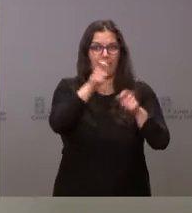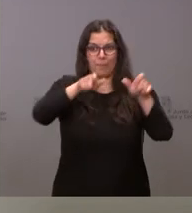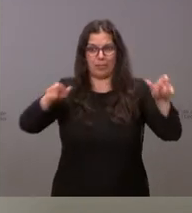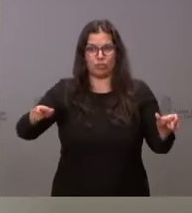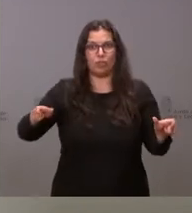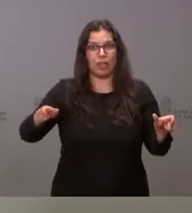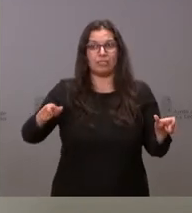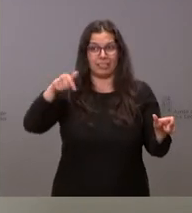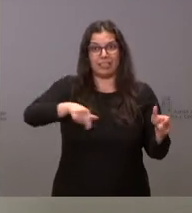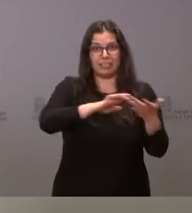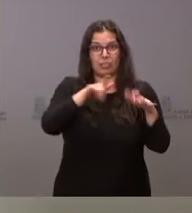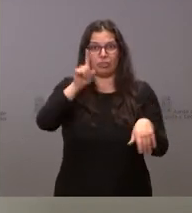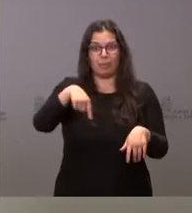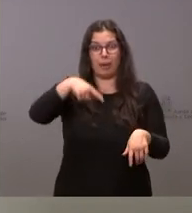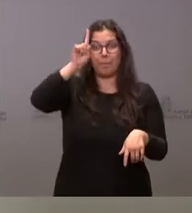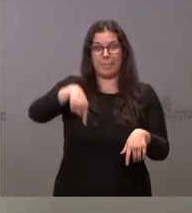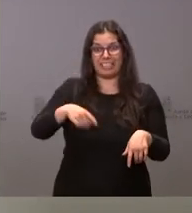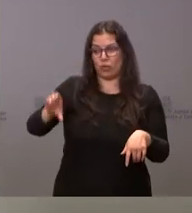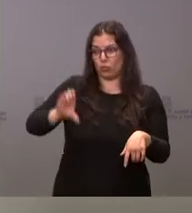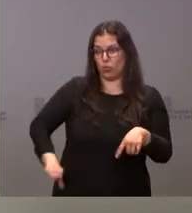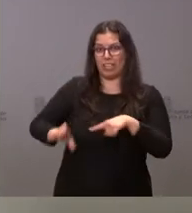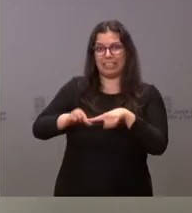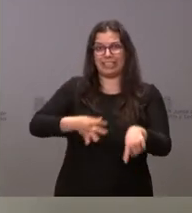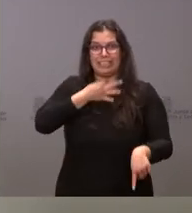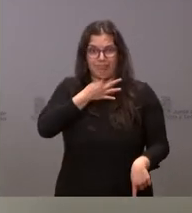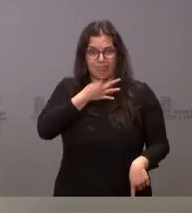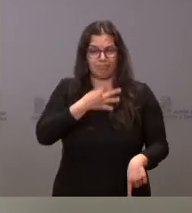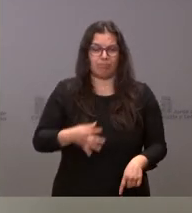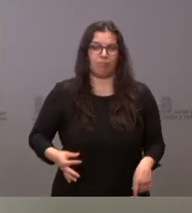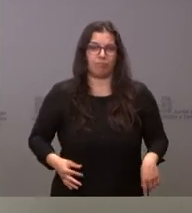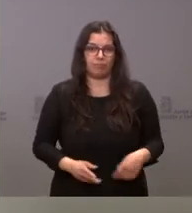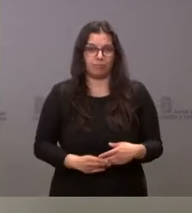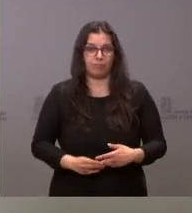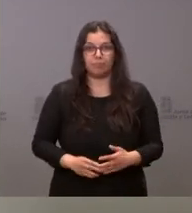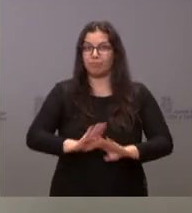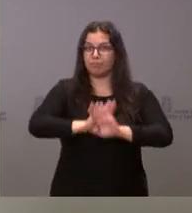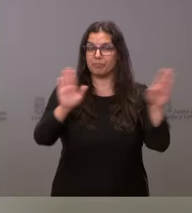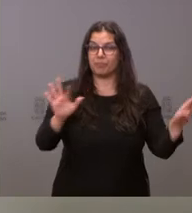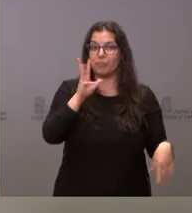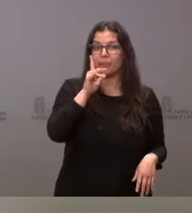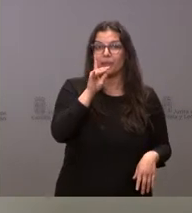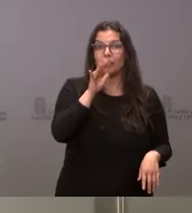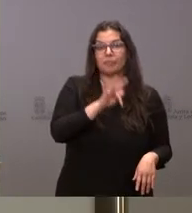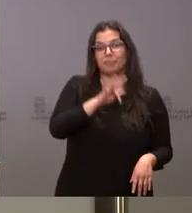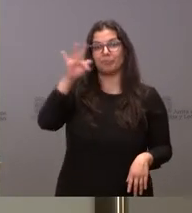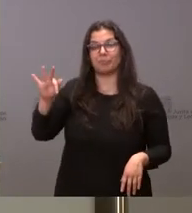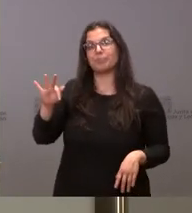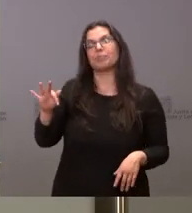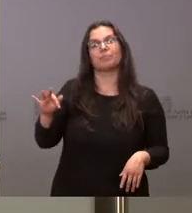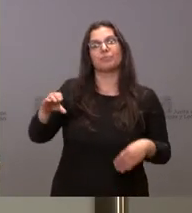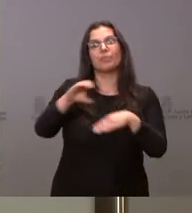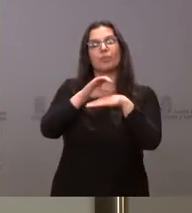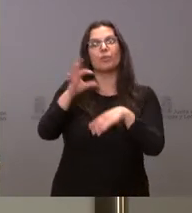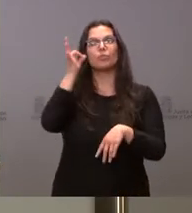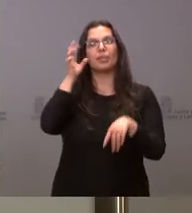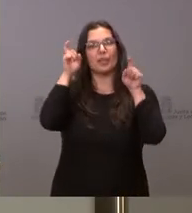también en Castilla y León llegar a fin de mes con sus actuales retribuciones. Y, sin más, lo que hago es ceder la palabra a